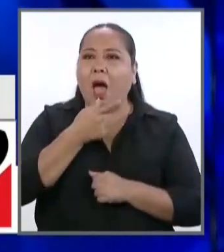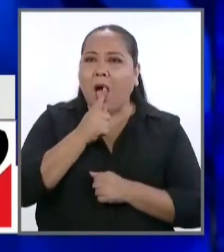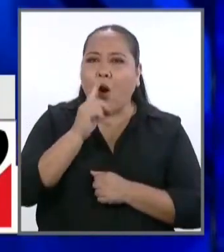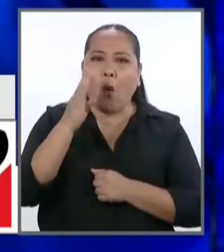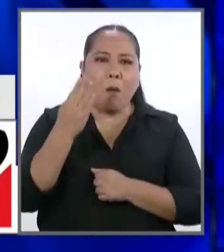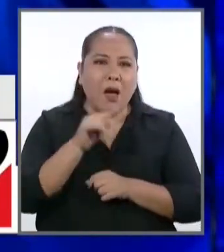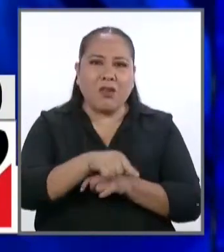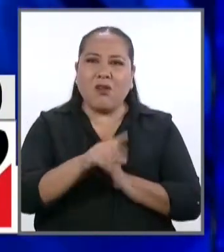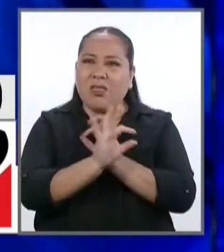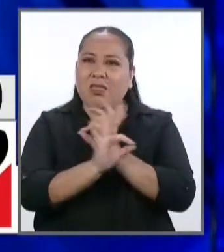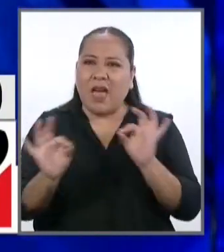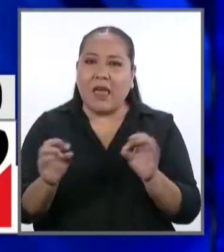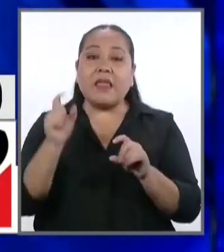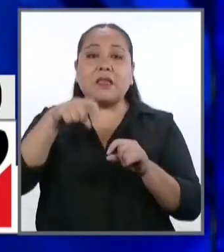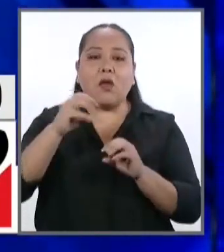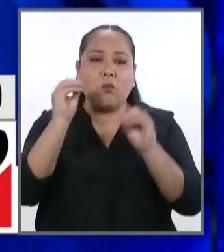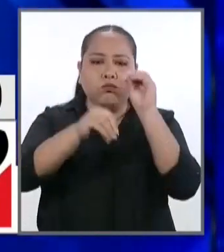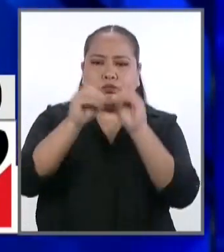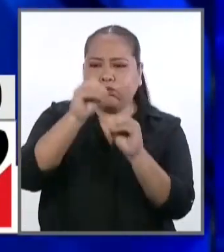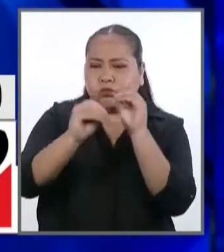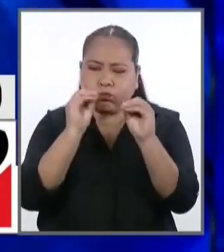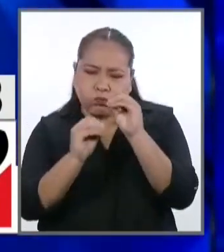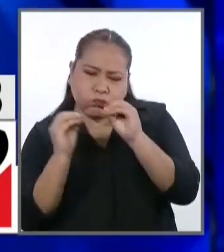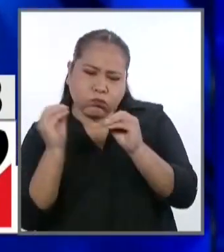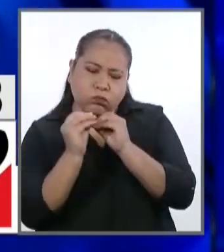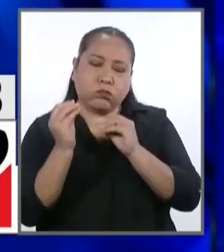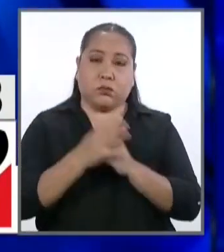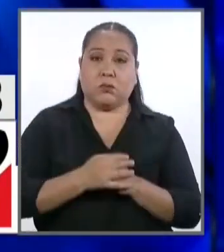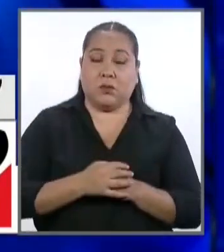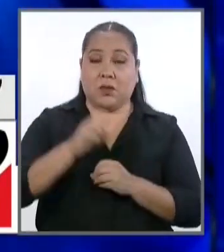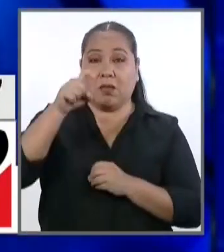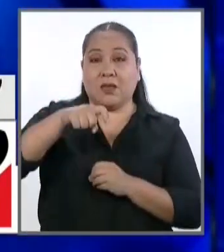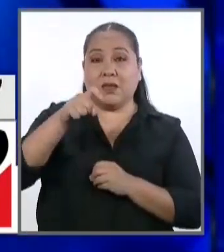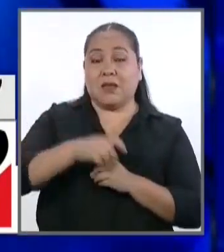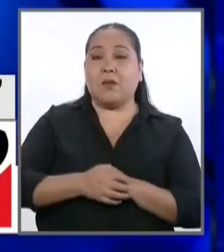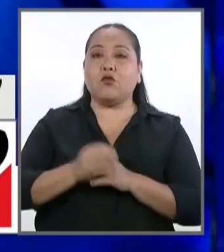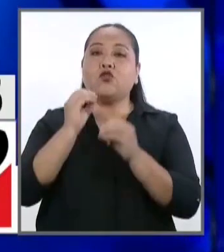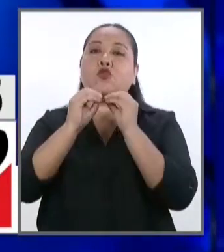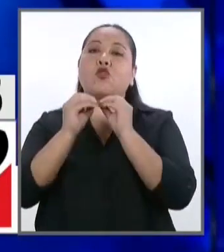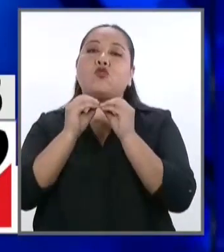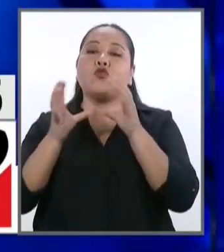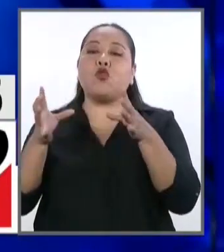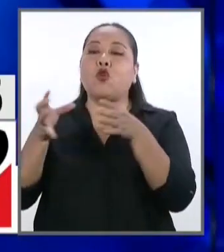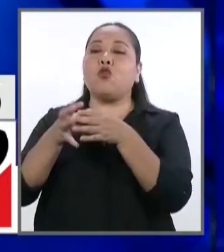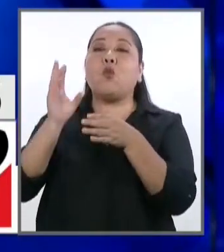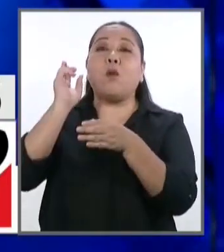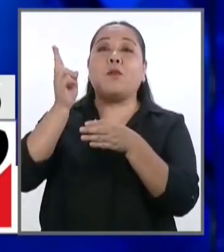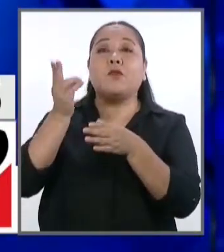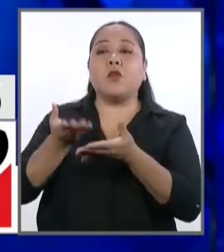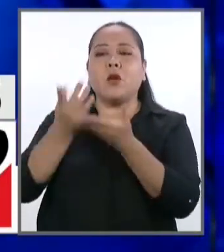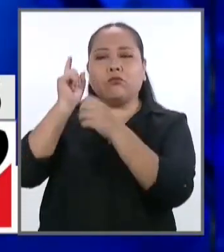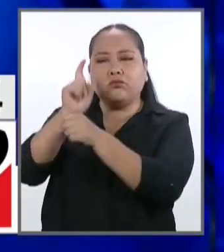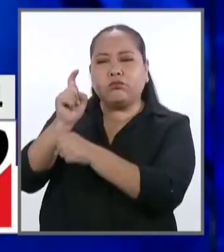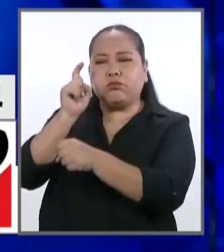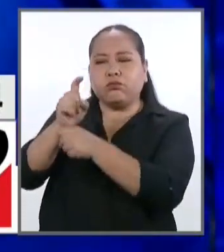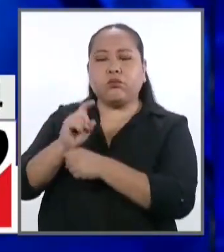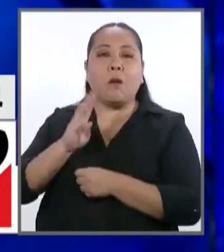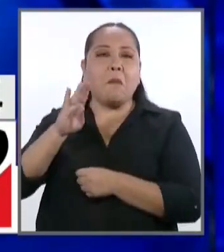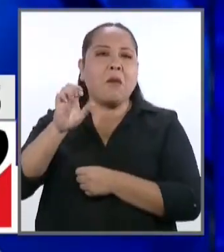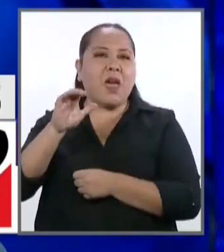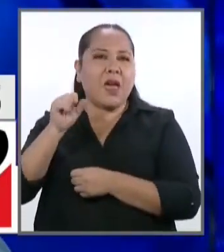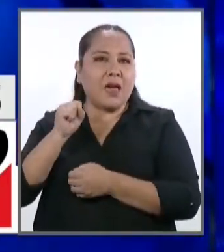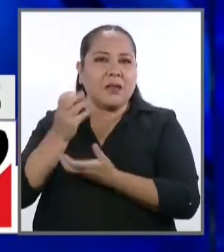Tenemos que equiparlos. Tenemos que obviamente reivindicar al Magisterio para darle capacitación, becas,